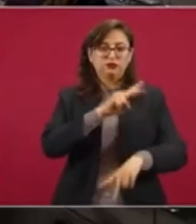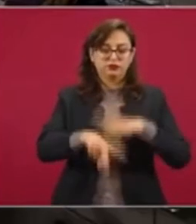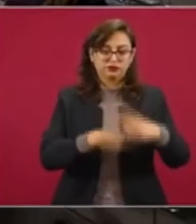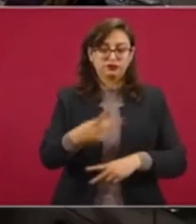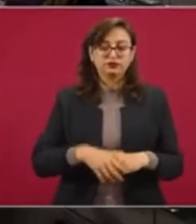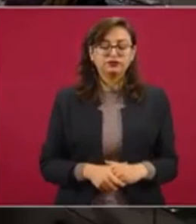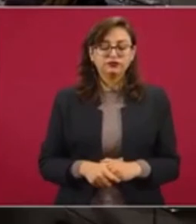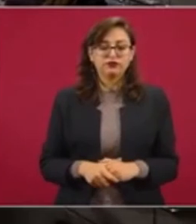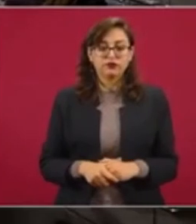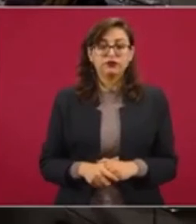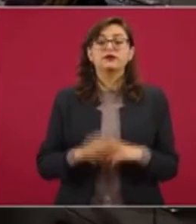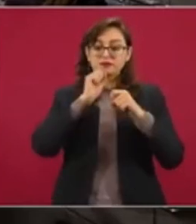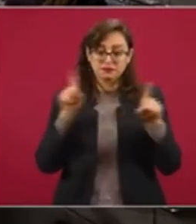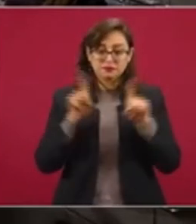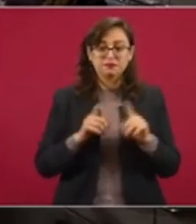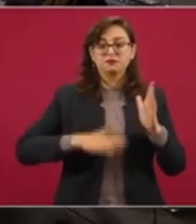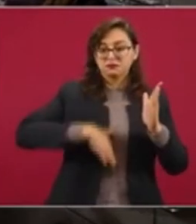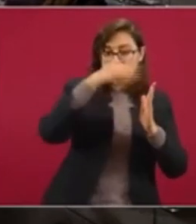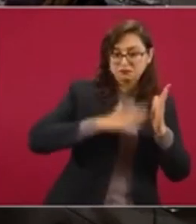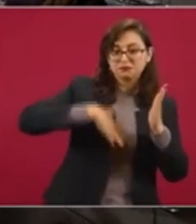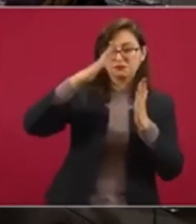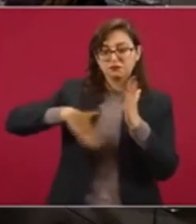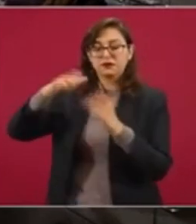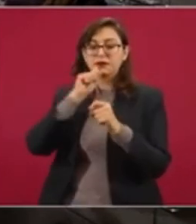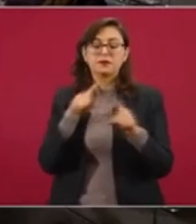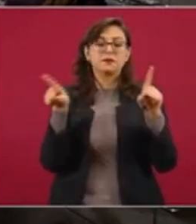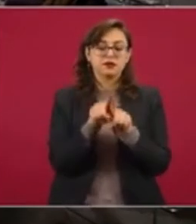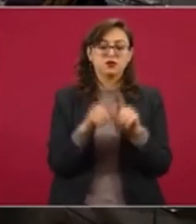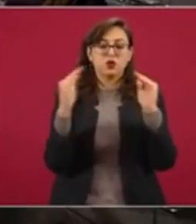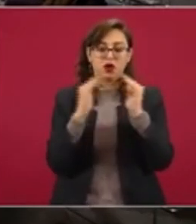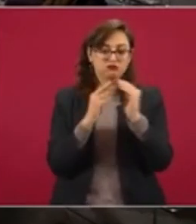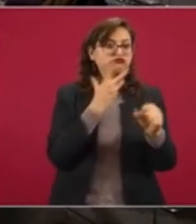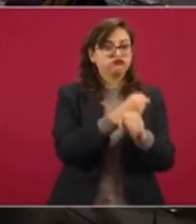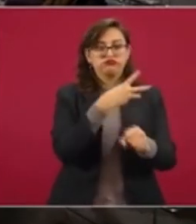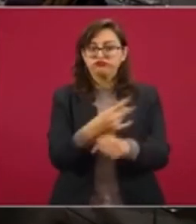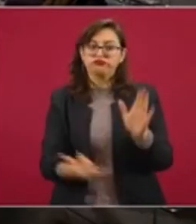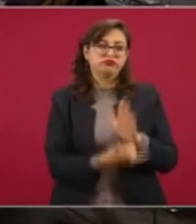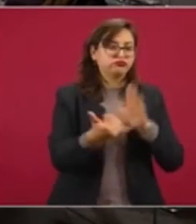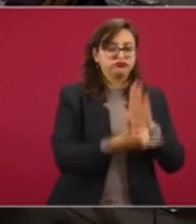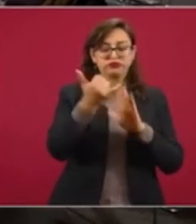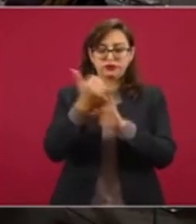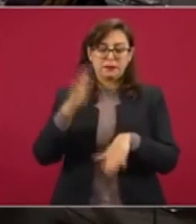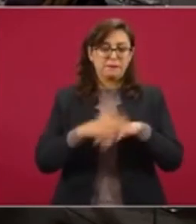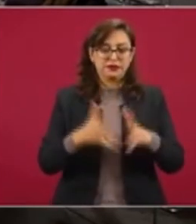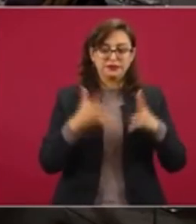y luego pintura y el programa de mejoramiento, de ampliación, de construcción de vivienda.